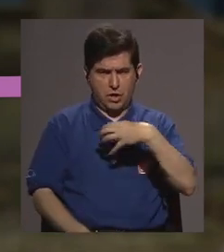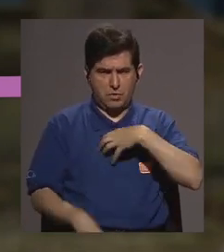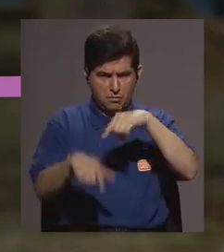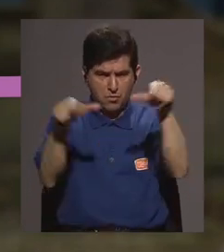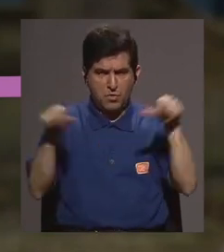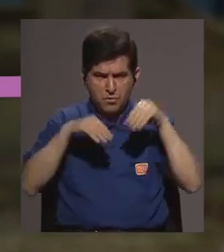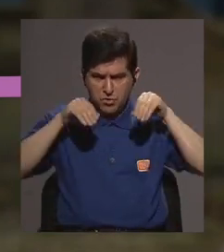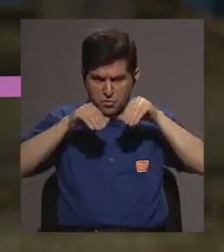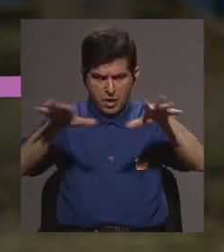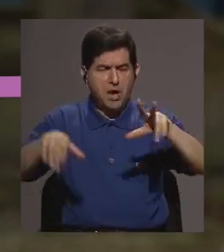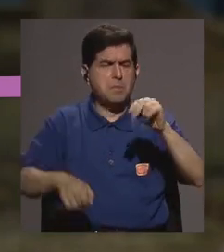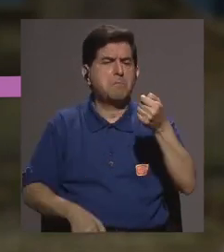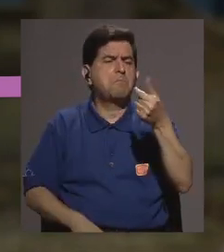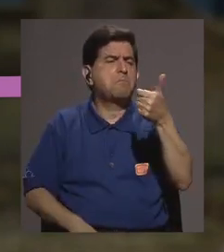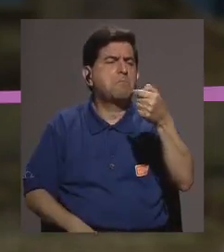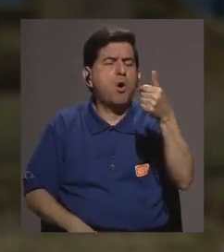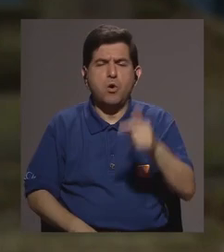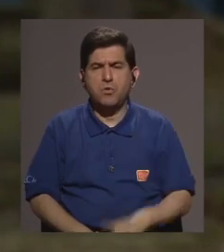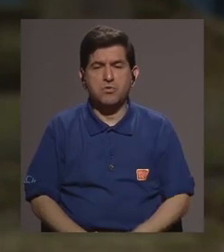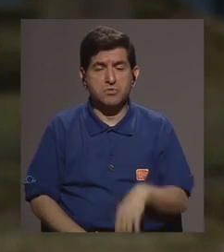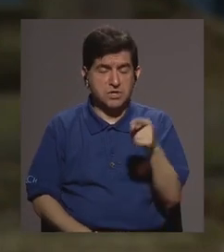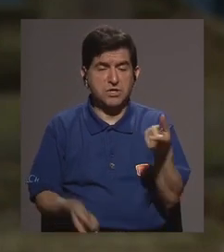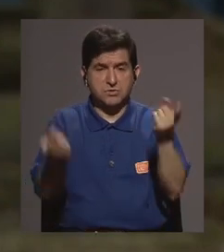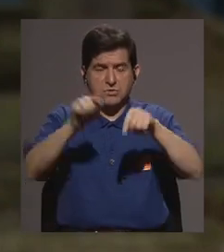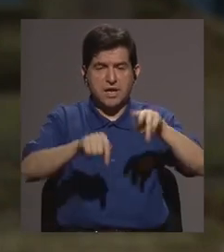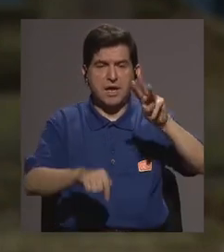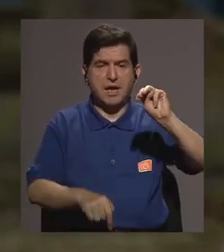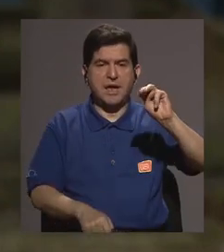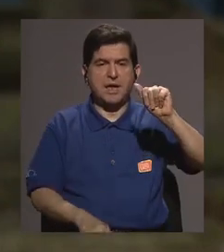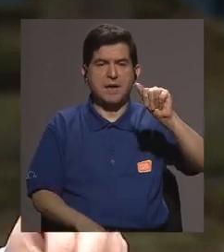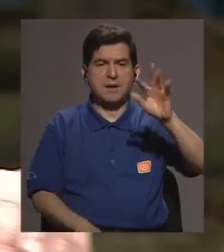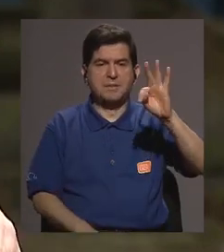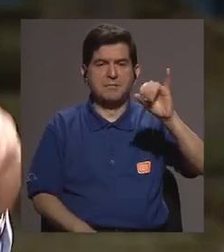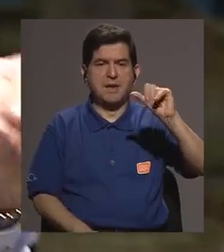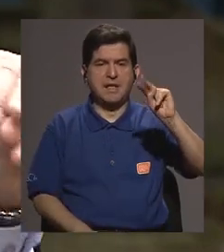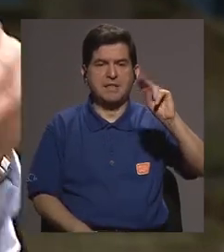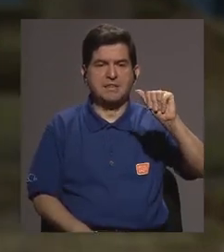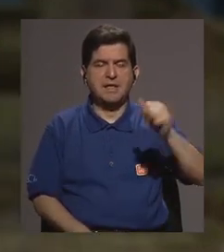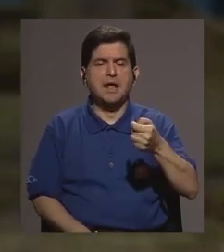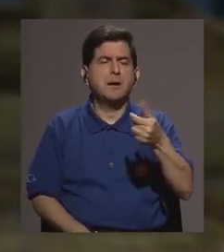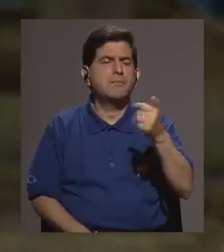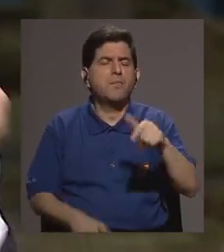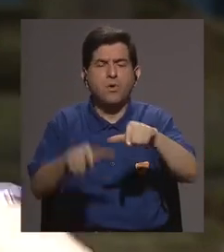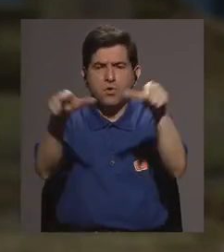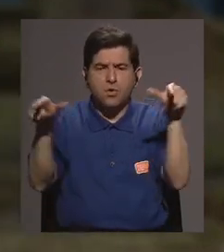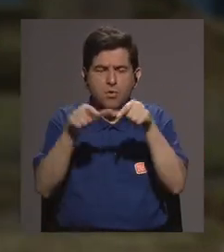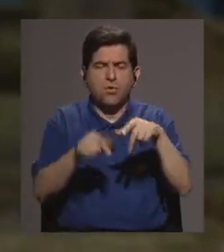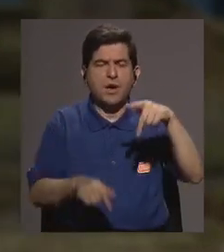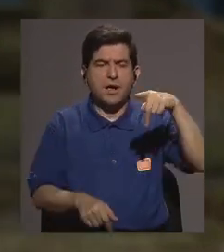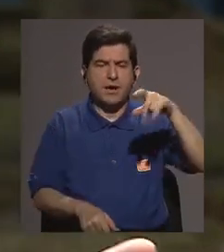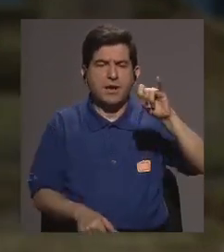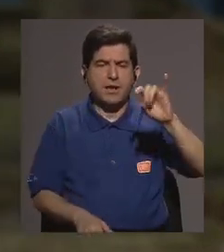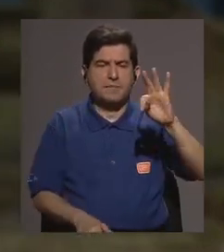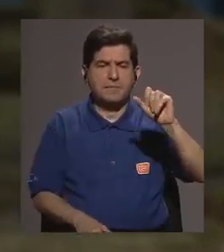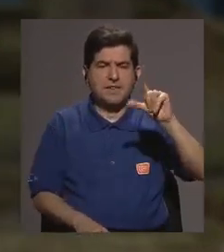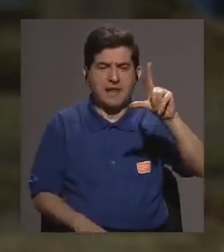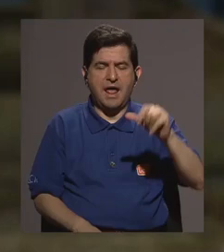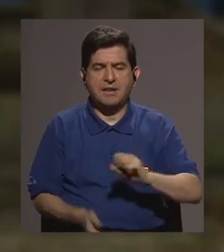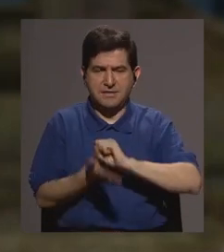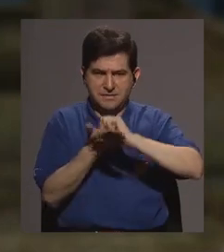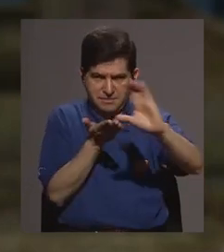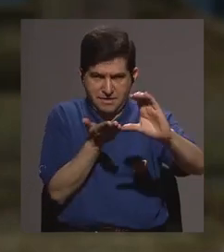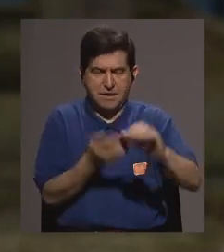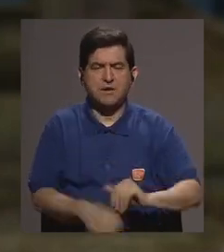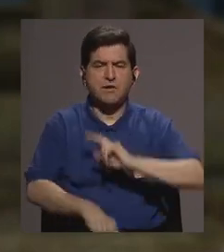autóctona sobre todo tuvimos unos pocos casos en la zona de Matina y otros pocos casos muy pocos casos en la zona de Pital de San Carlos